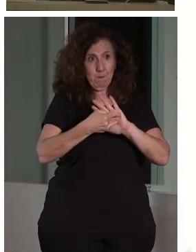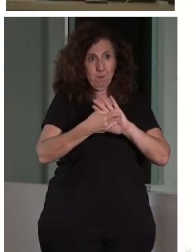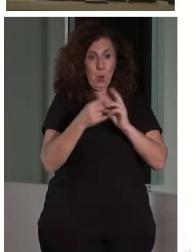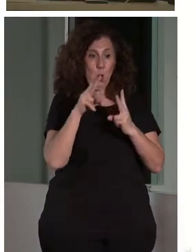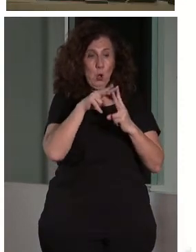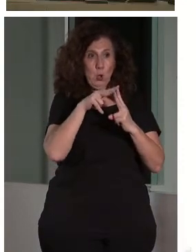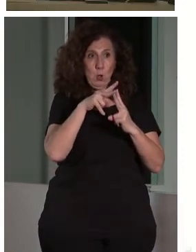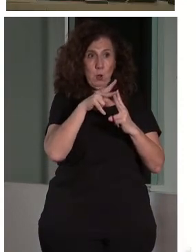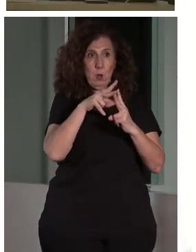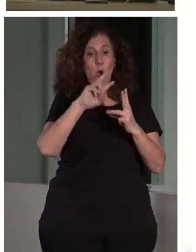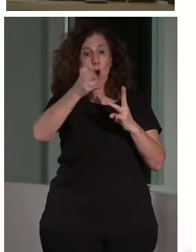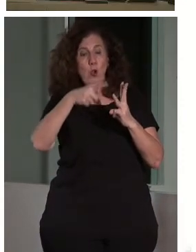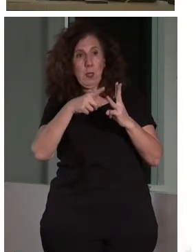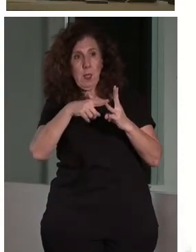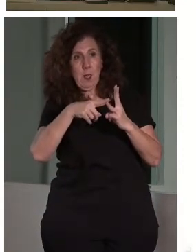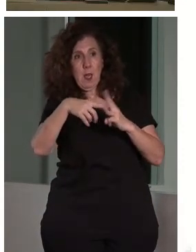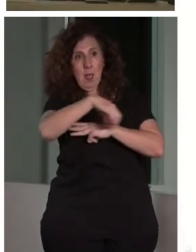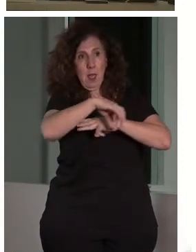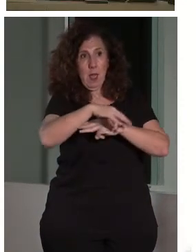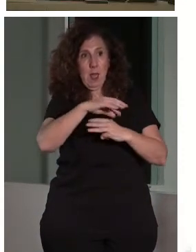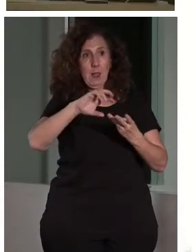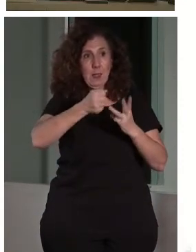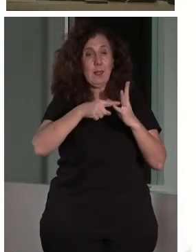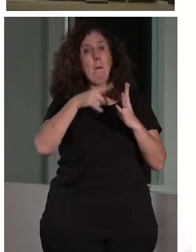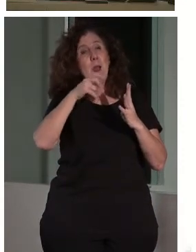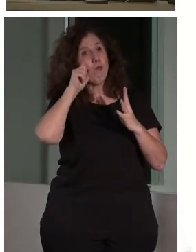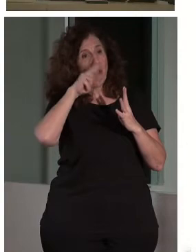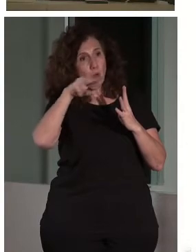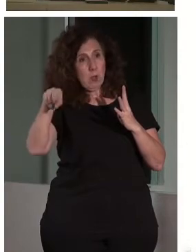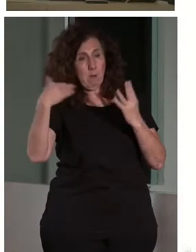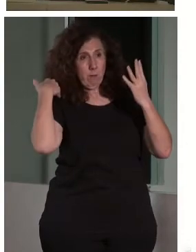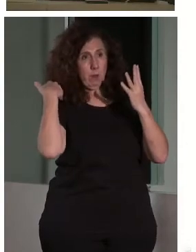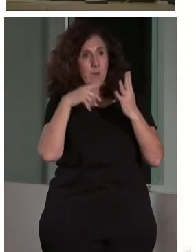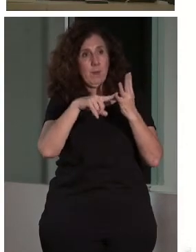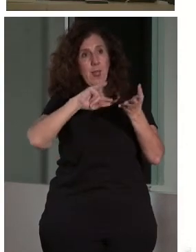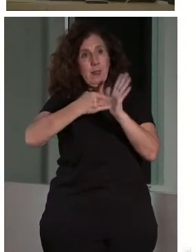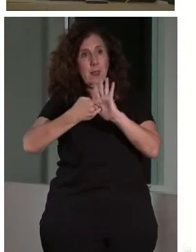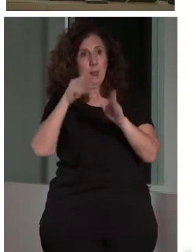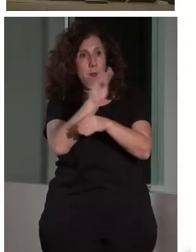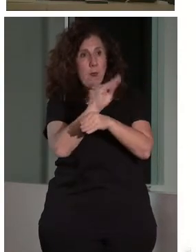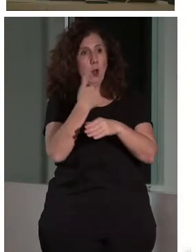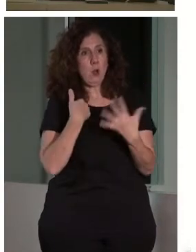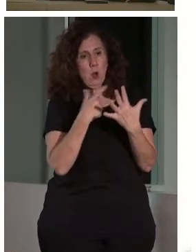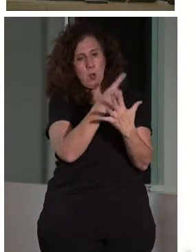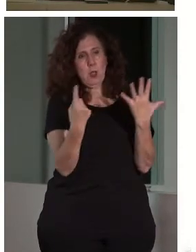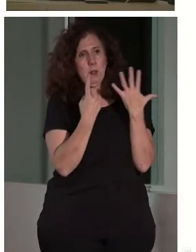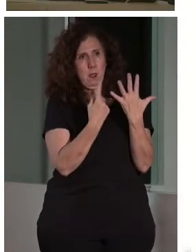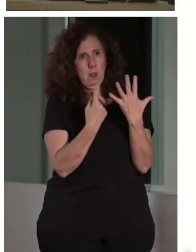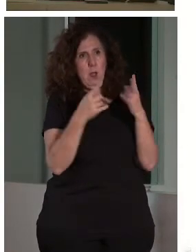Otra arquitecta del estudio de arquitectura. La museóloga, la técnica de colecciones y yo. Nos reunimos